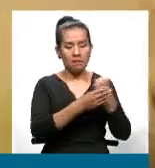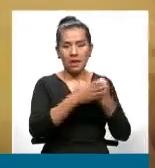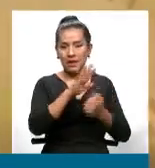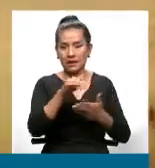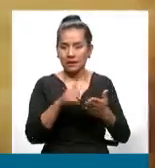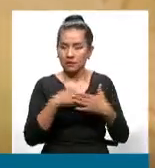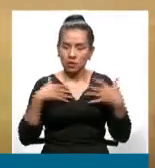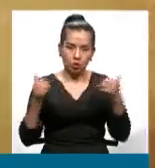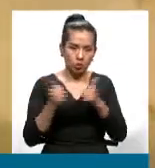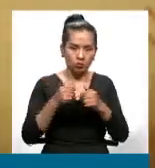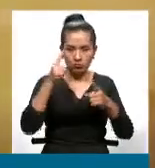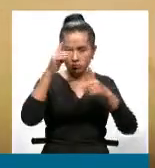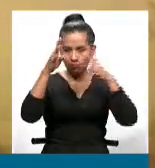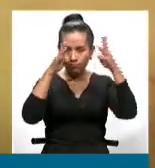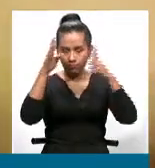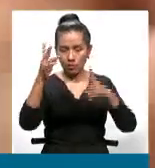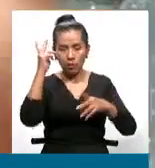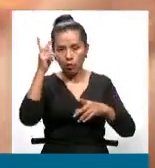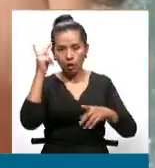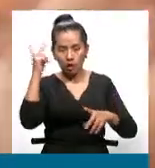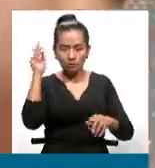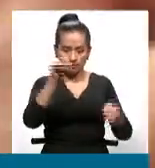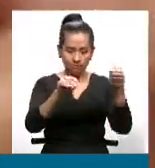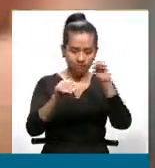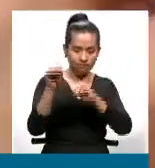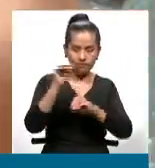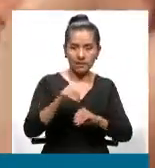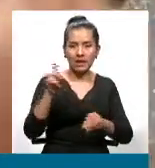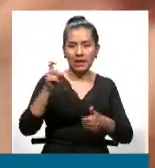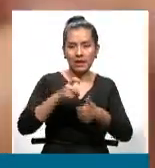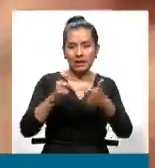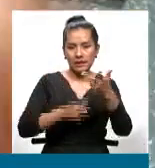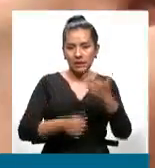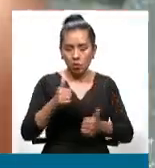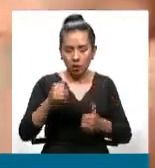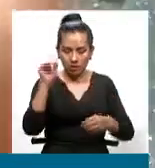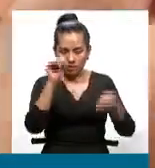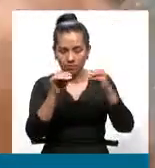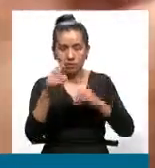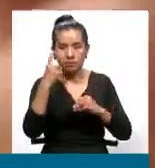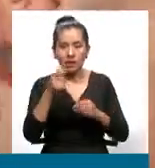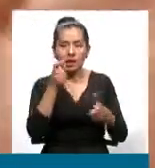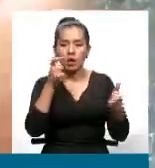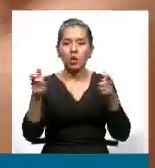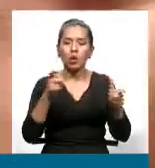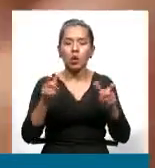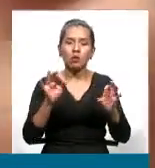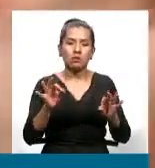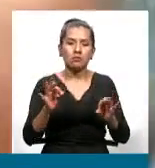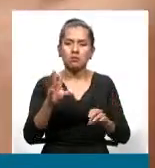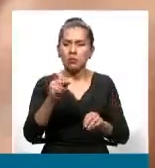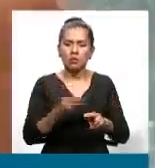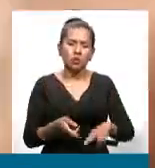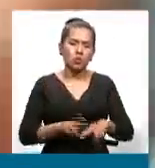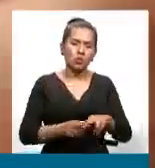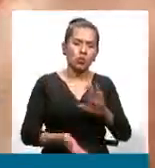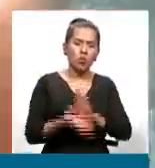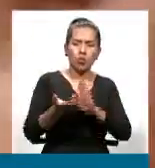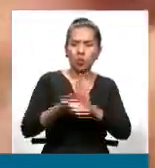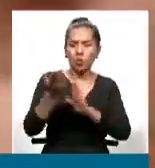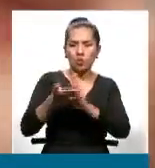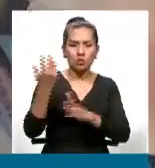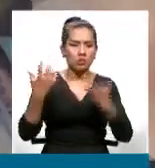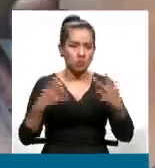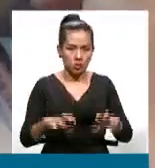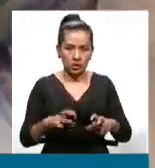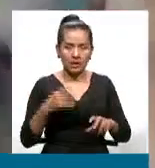realidad las políticas necesarias para mantener justamente una inflación controlada, para poder en realidad estar